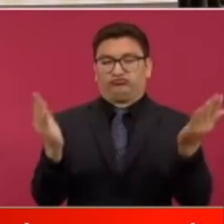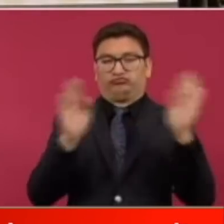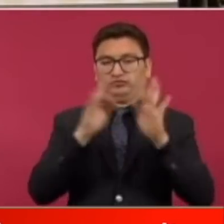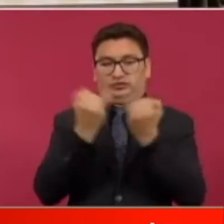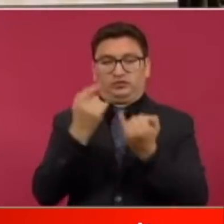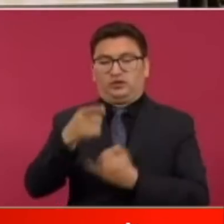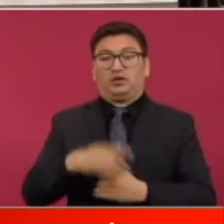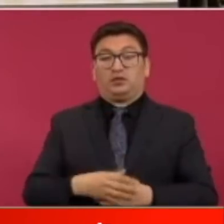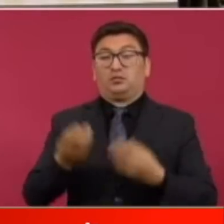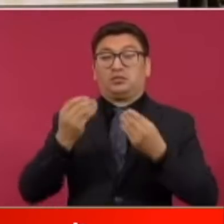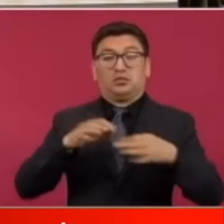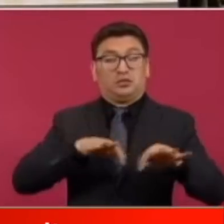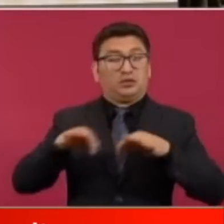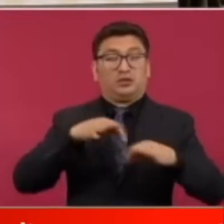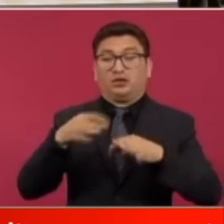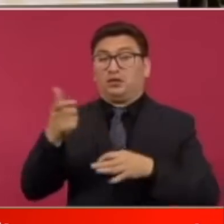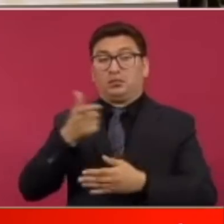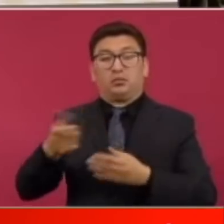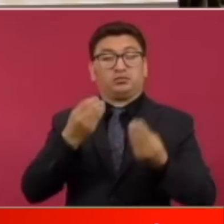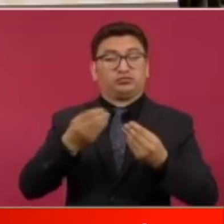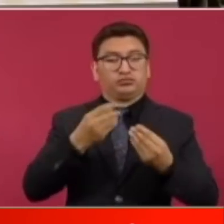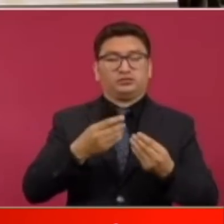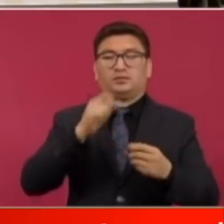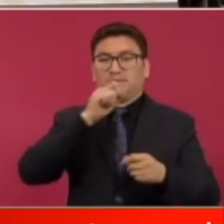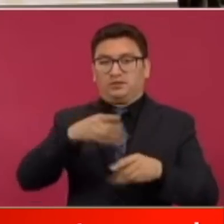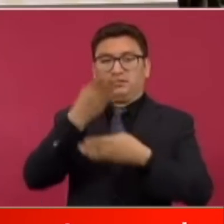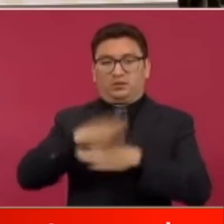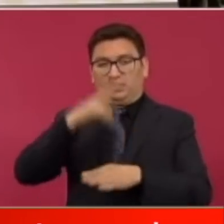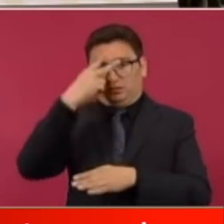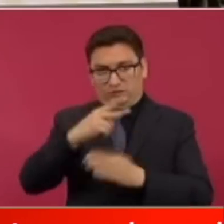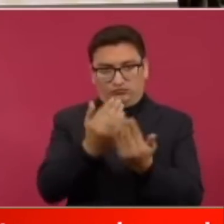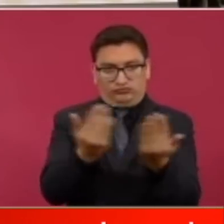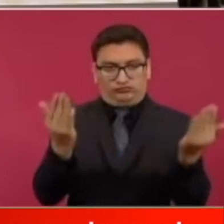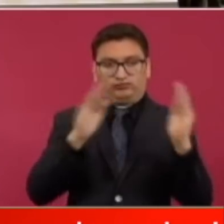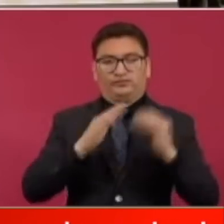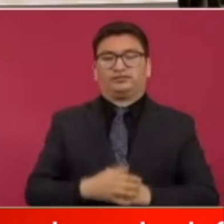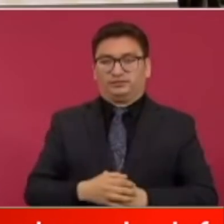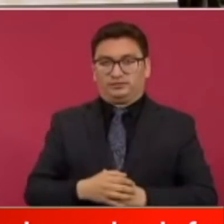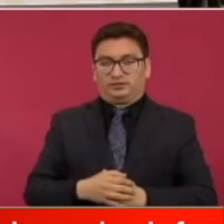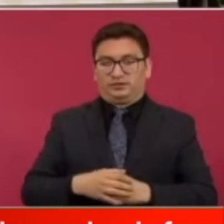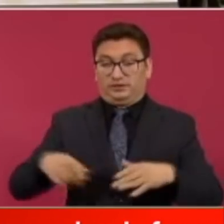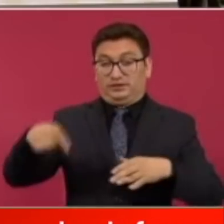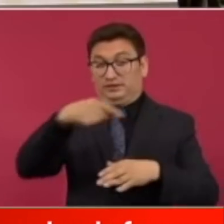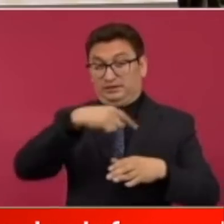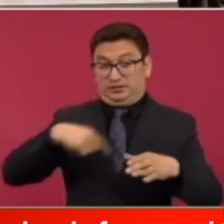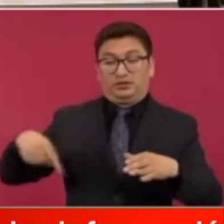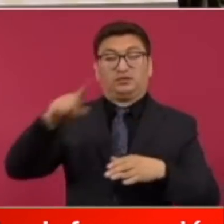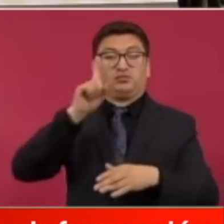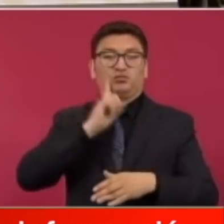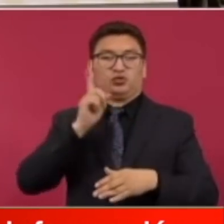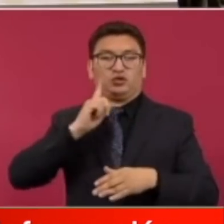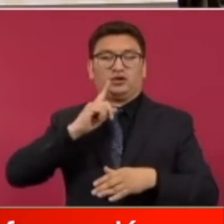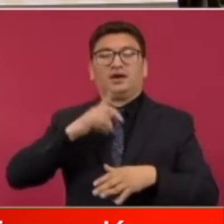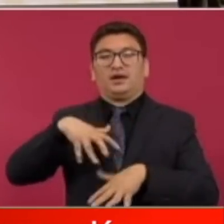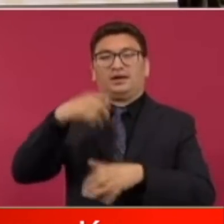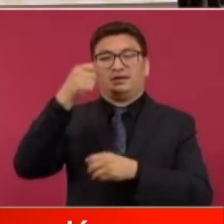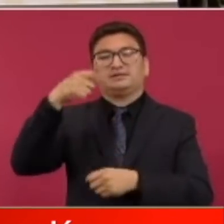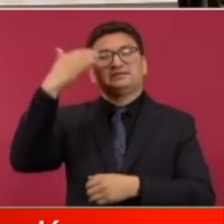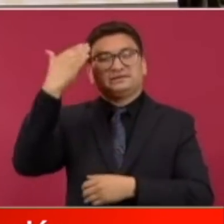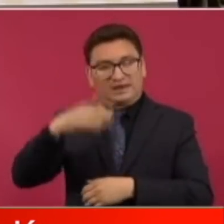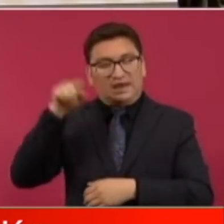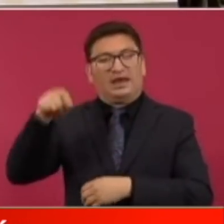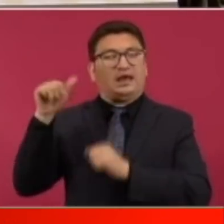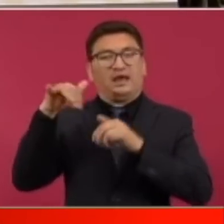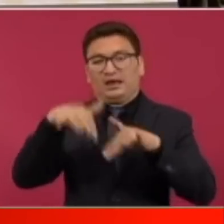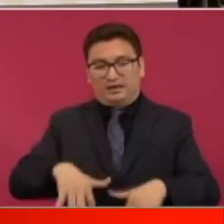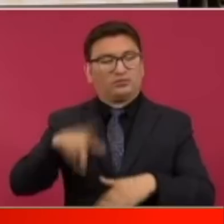acuares han trabajado mucho han invertido mucho el banco de méxico la glorieta de las mujeres que luchan donde saben de antemano